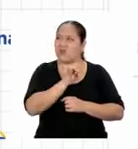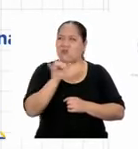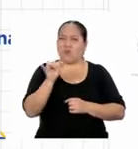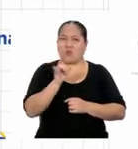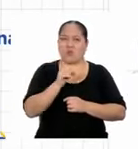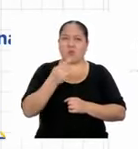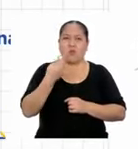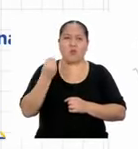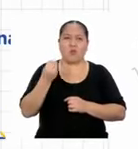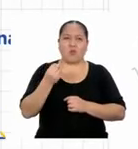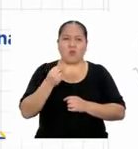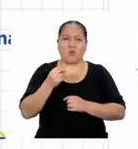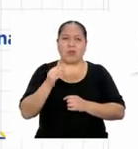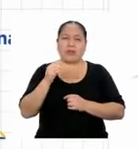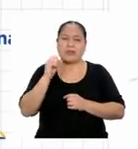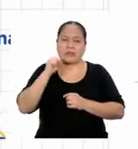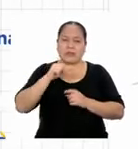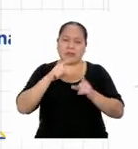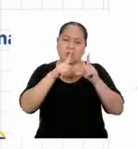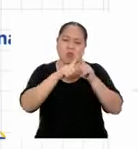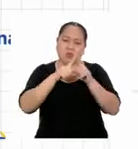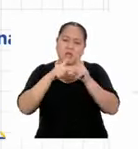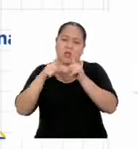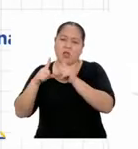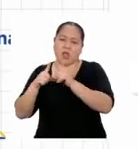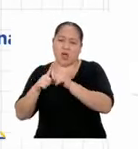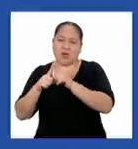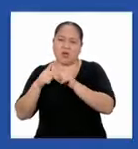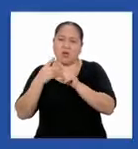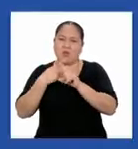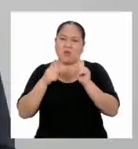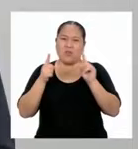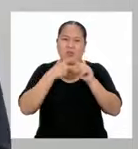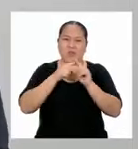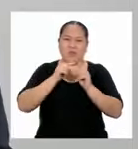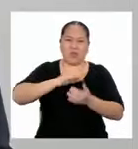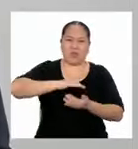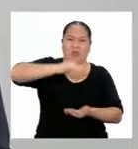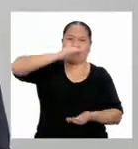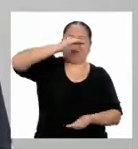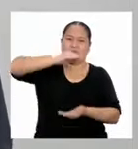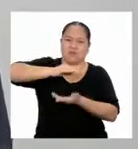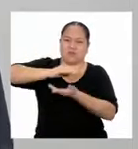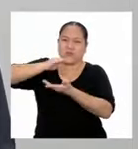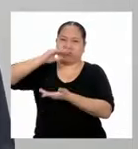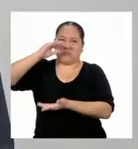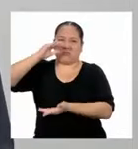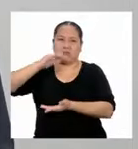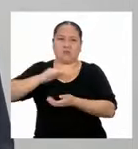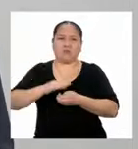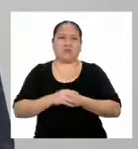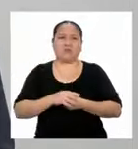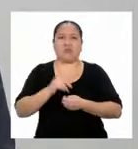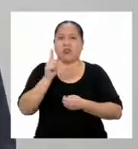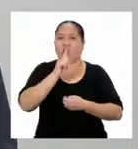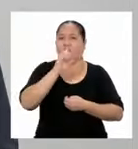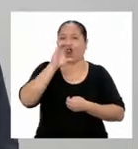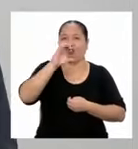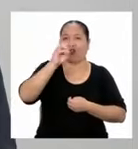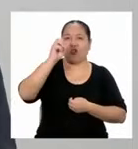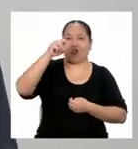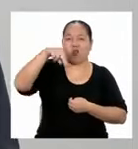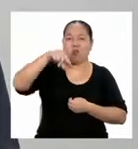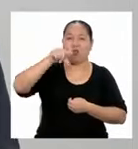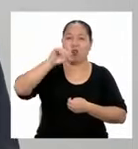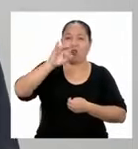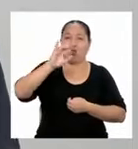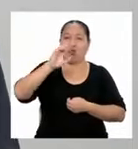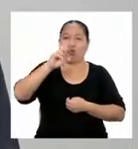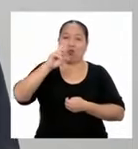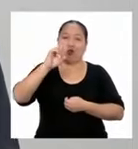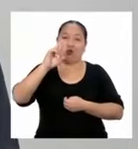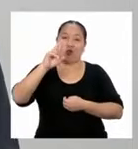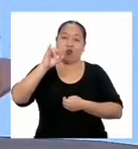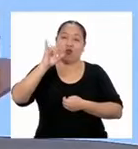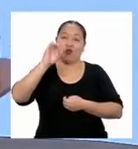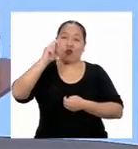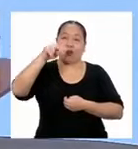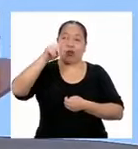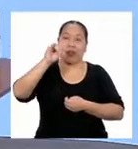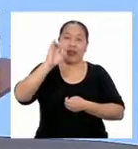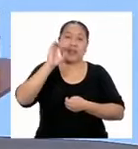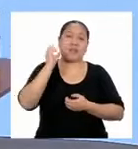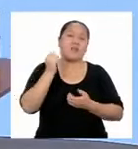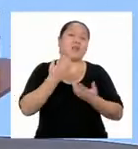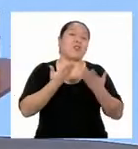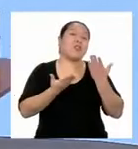podrían tener la misma forma pero no el mismo tamaño. Bueno, no son congruentes pero quizá sean semejantes.